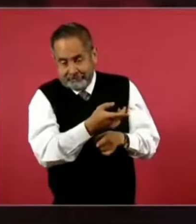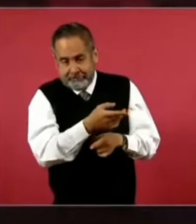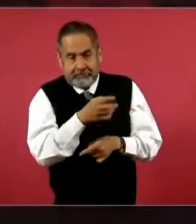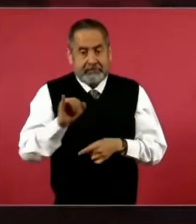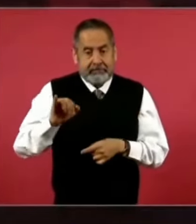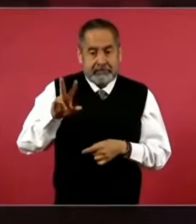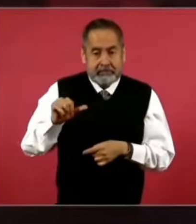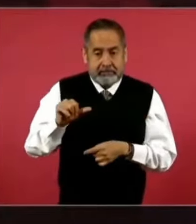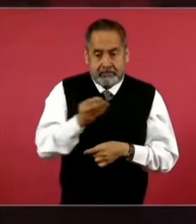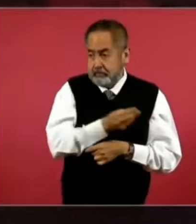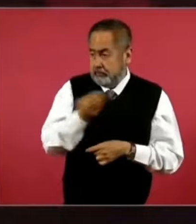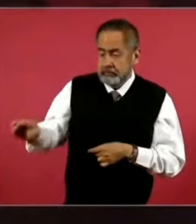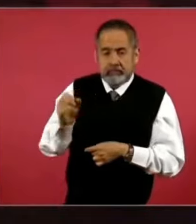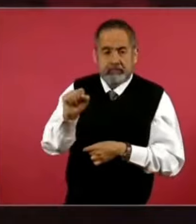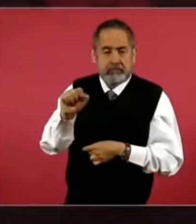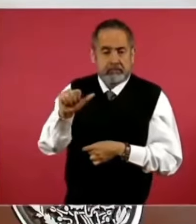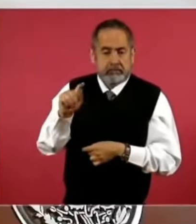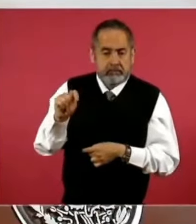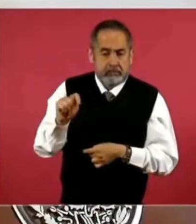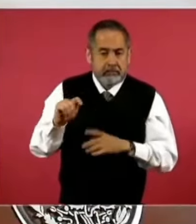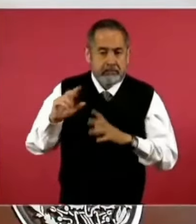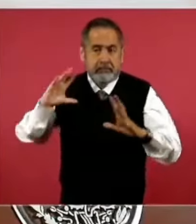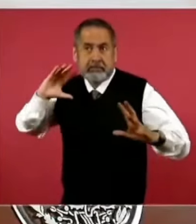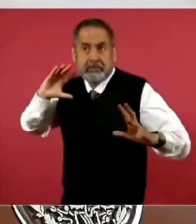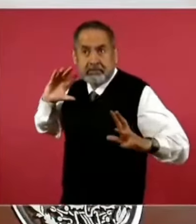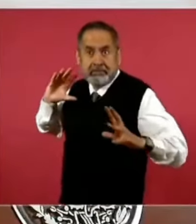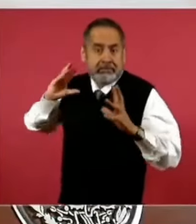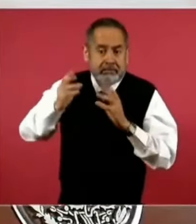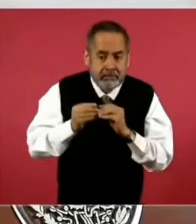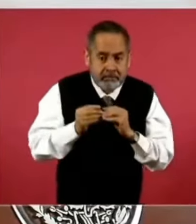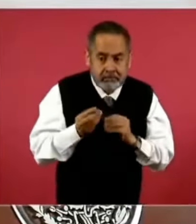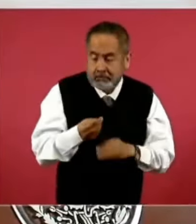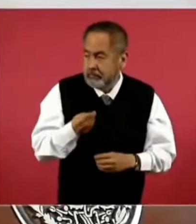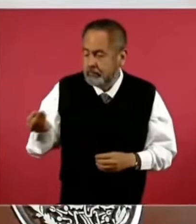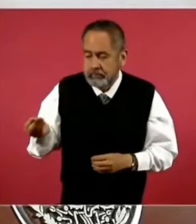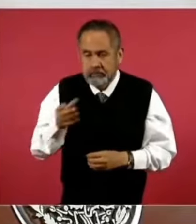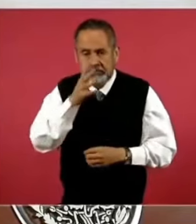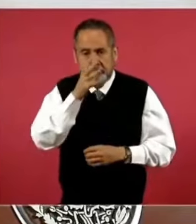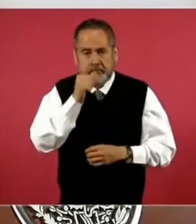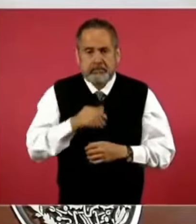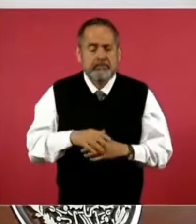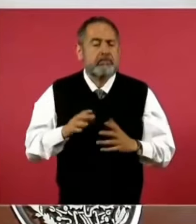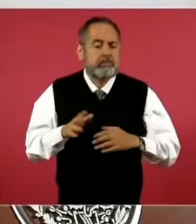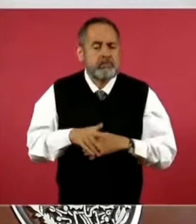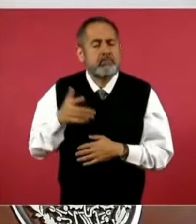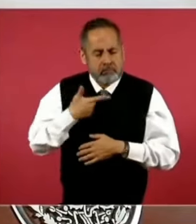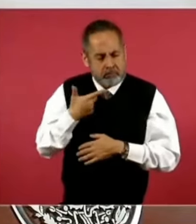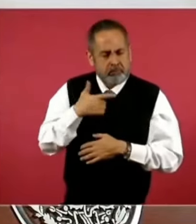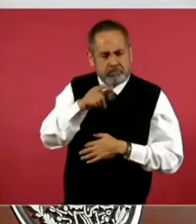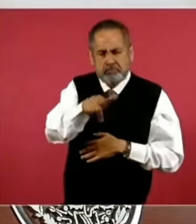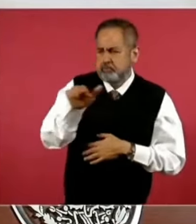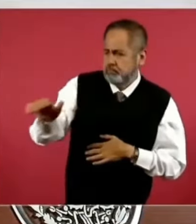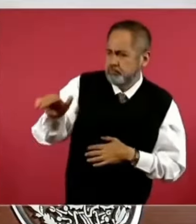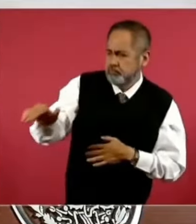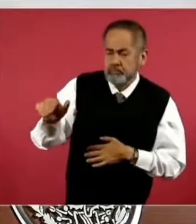IVA al SAT, toda la cuenta. Le voy a solicitar